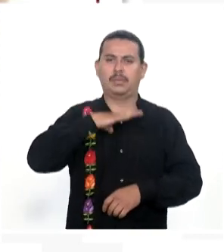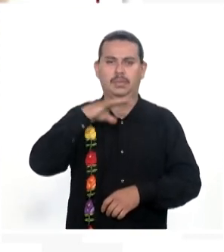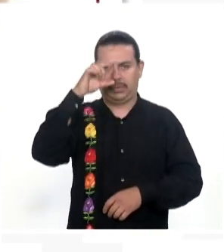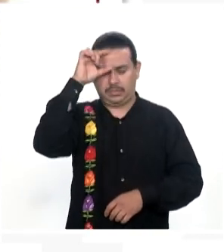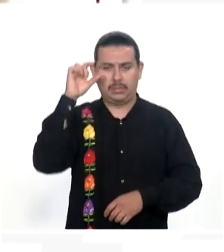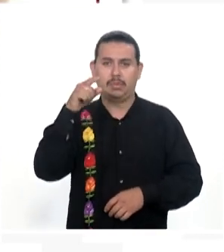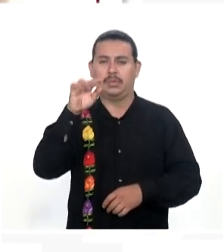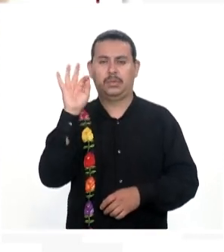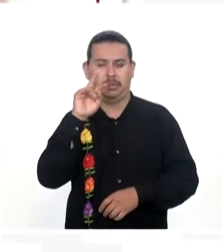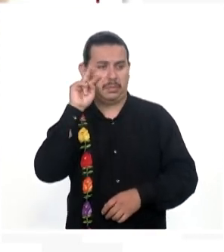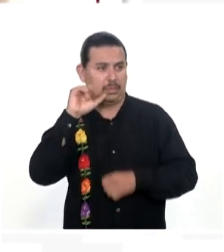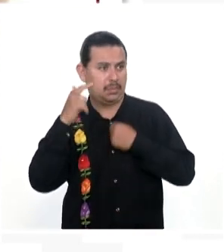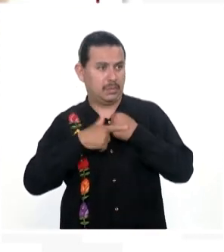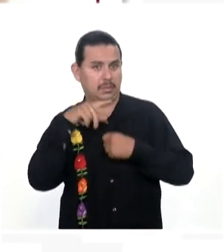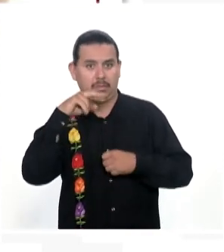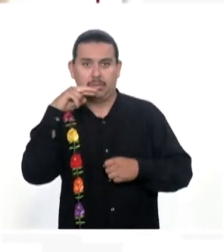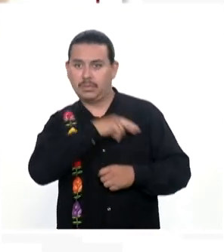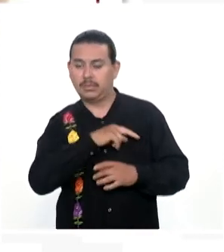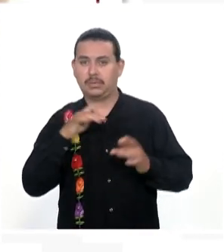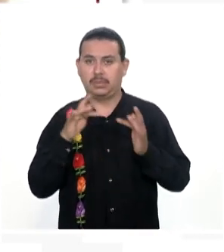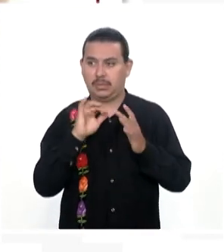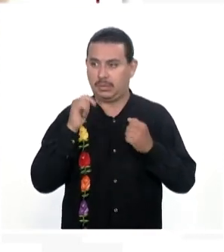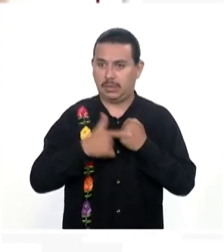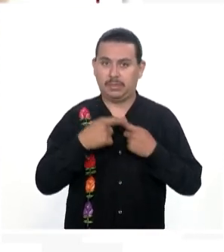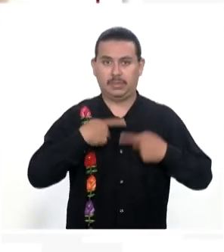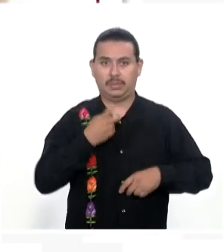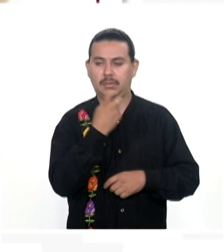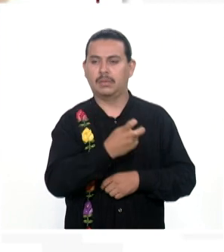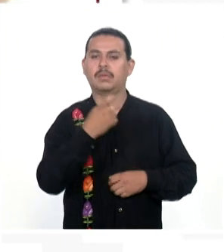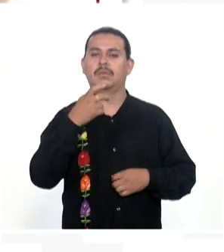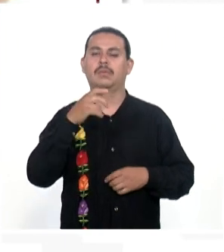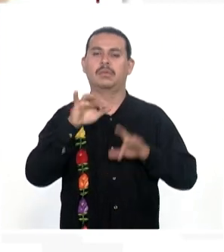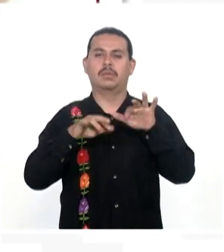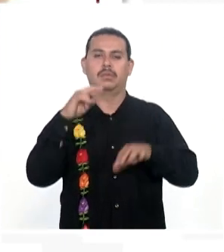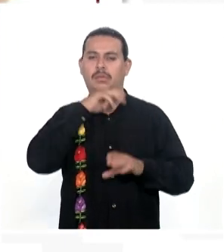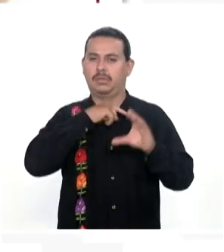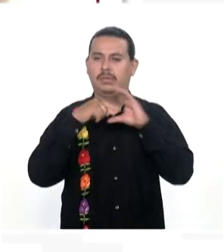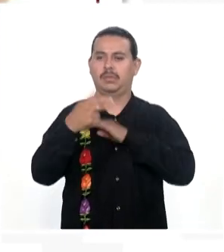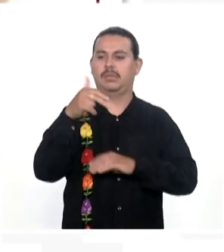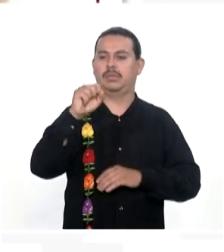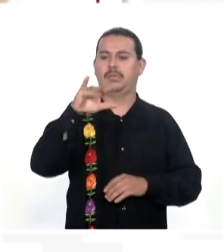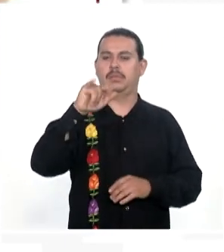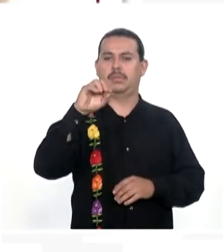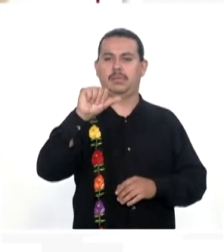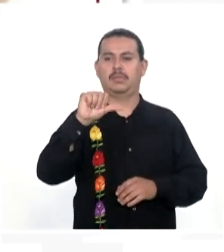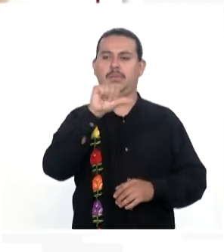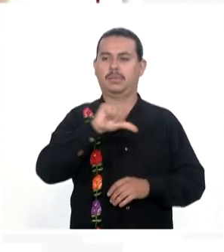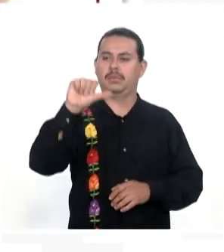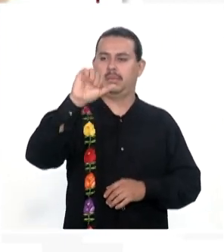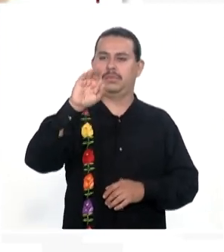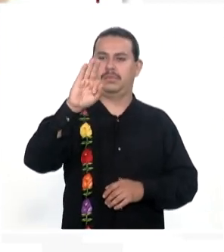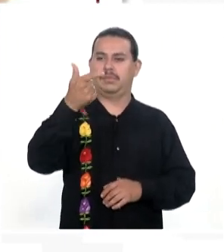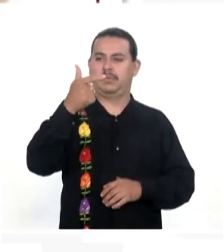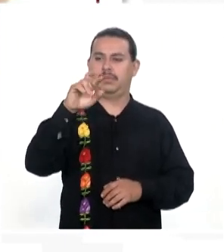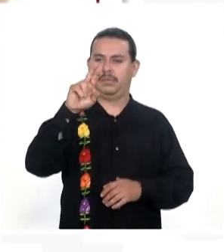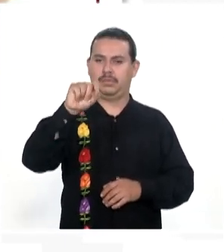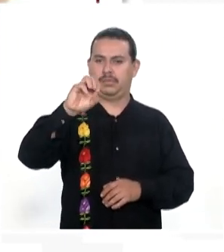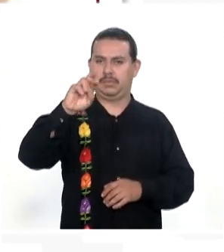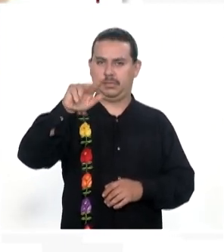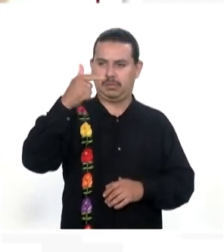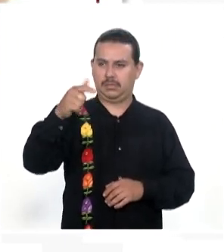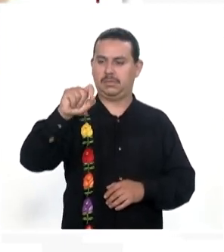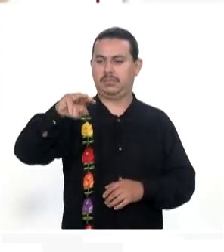frontal Si conoce Ha visto O sabe algo De esta persona Escriba El correo Electrónico Has visto A arroba Fgr